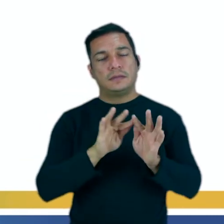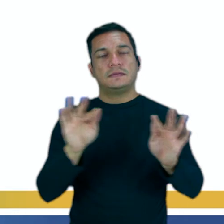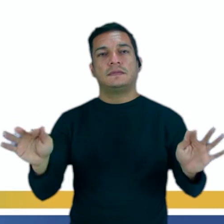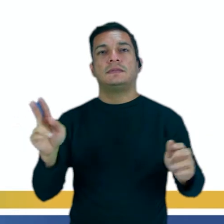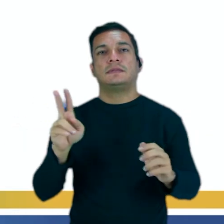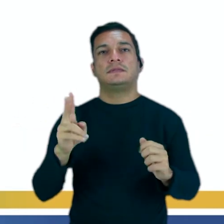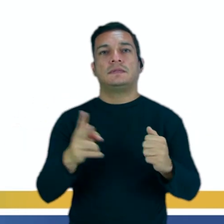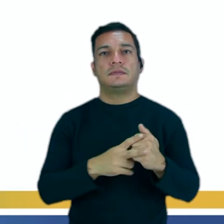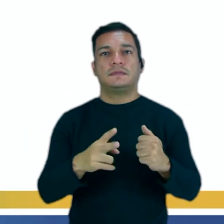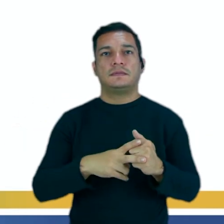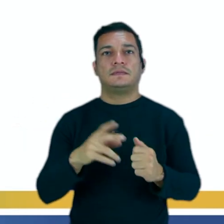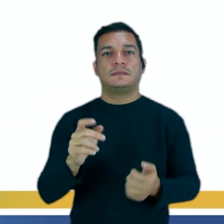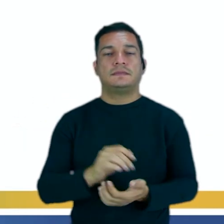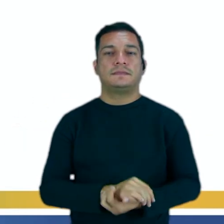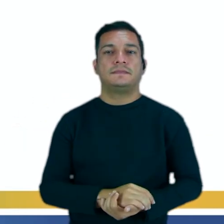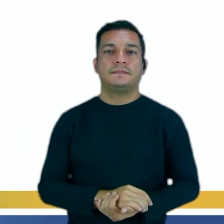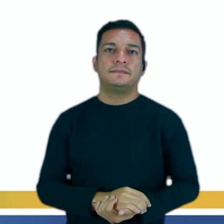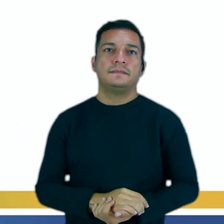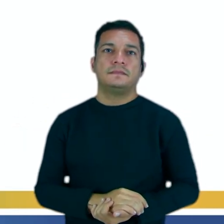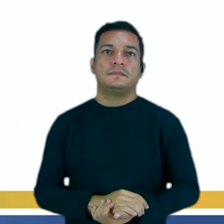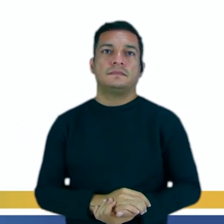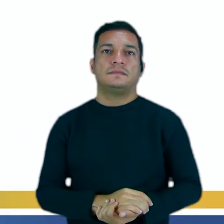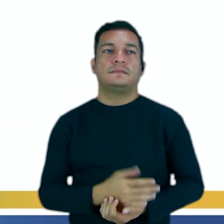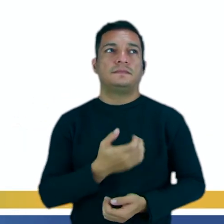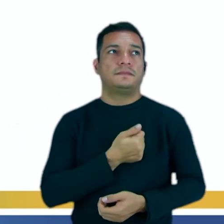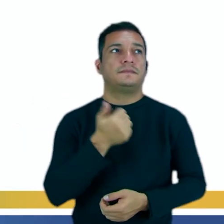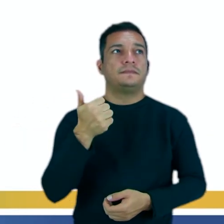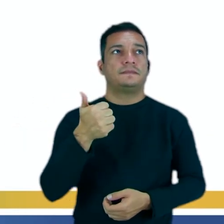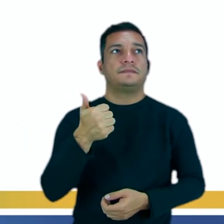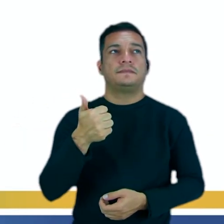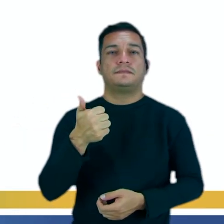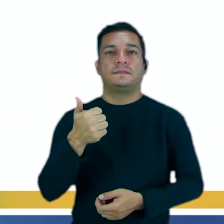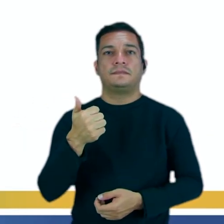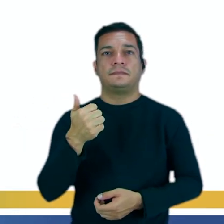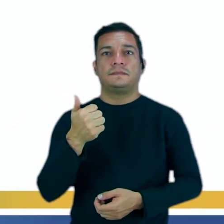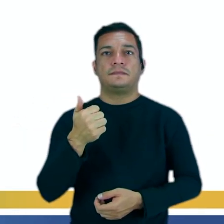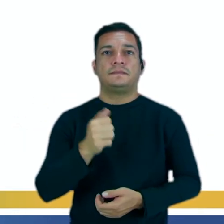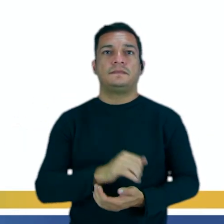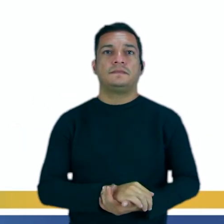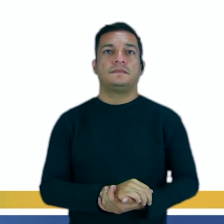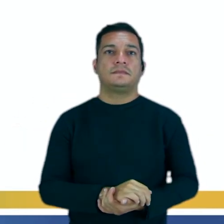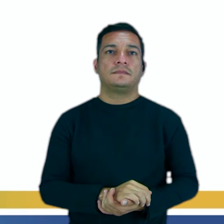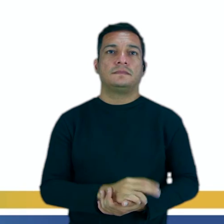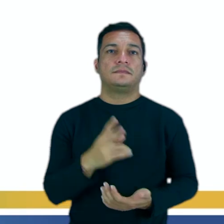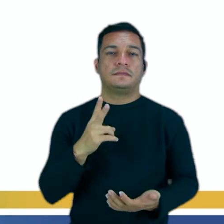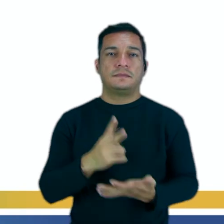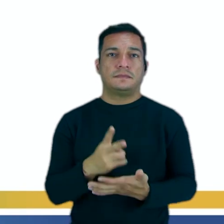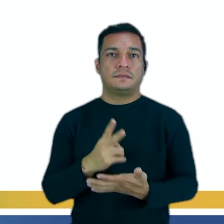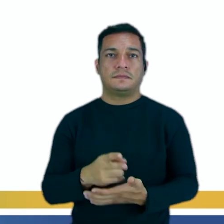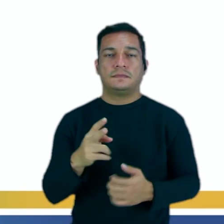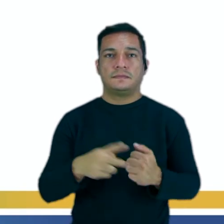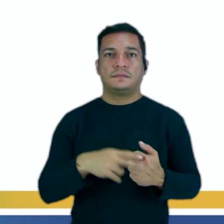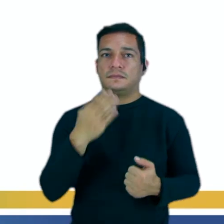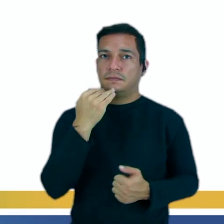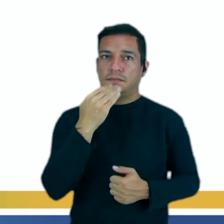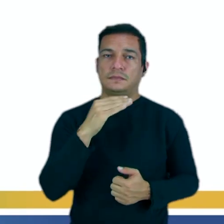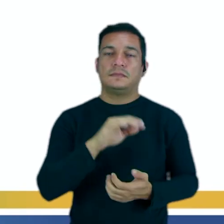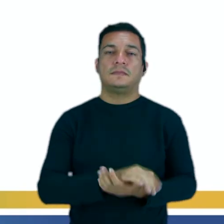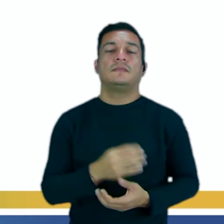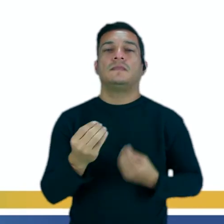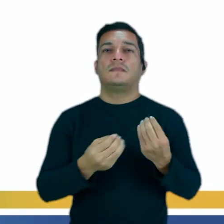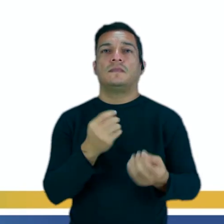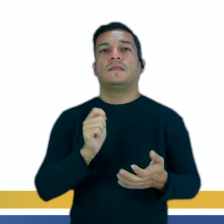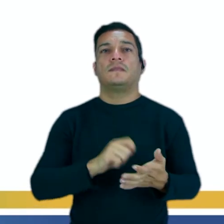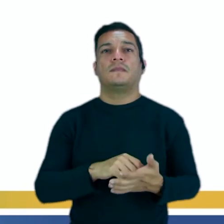utilizando el estar más gerundio. Número uno, comer, ó, perdón, siempre, verbo comer en ellos, ¿cómo